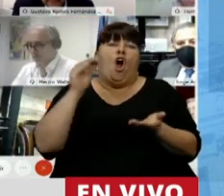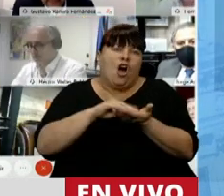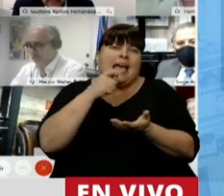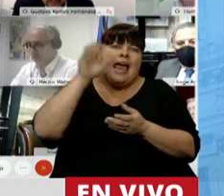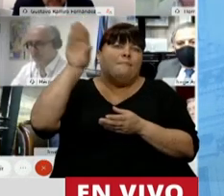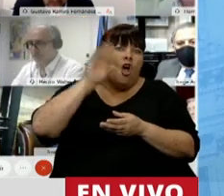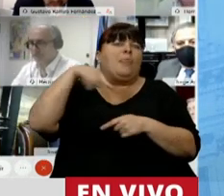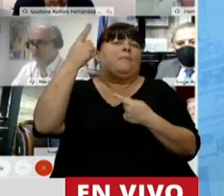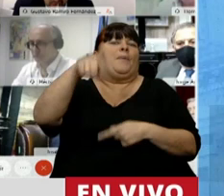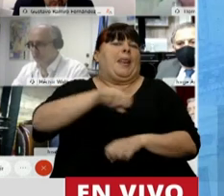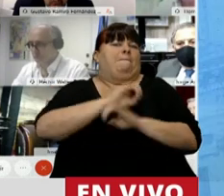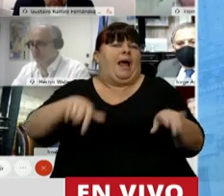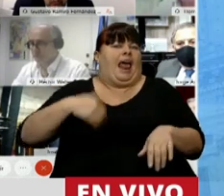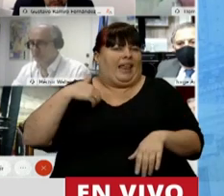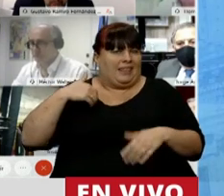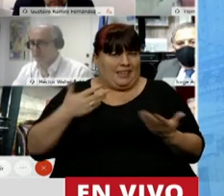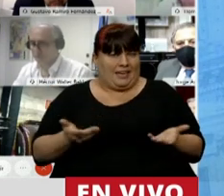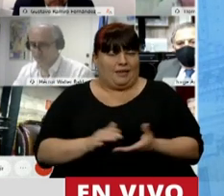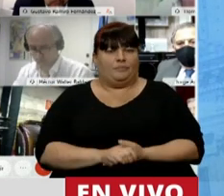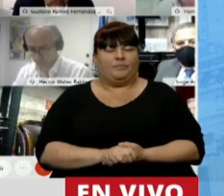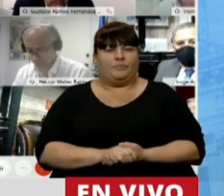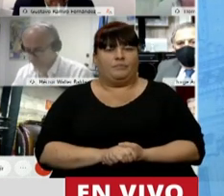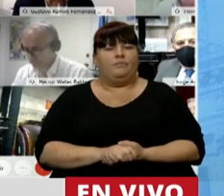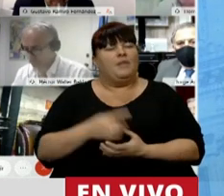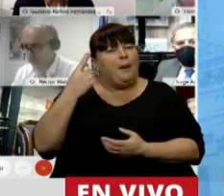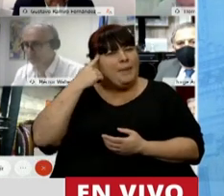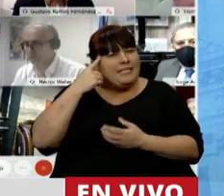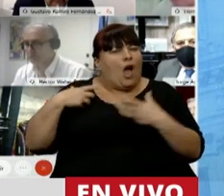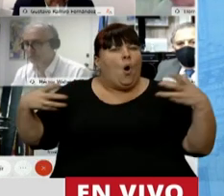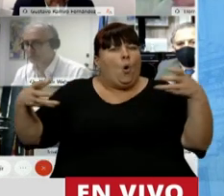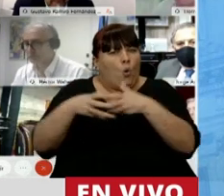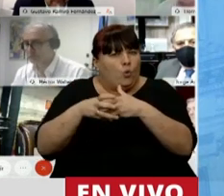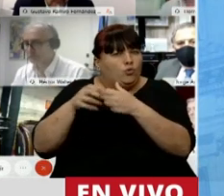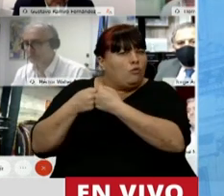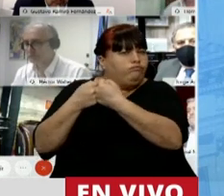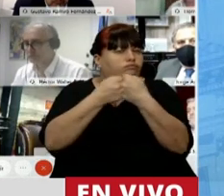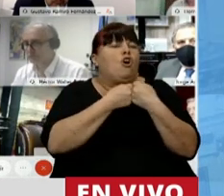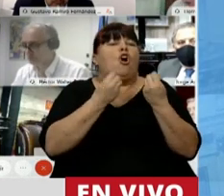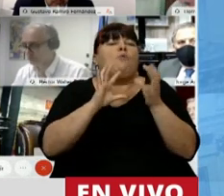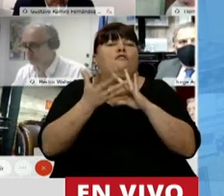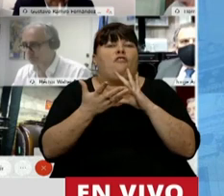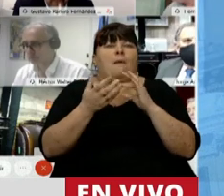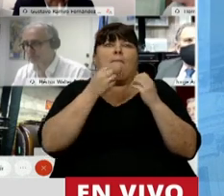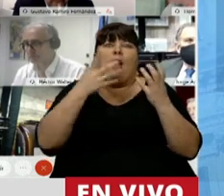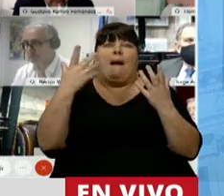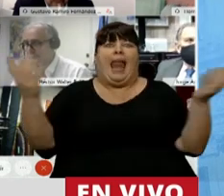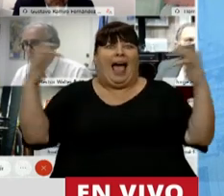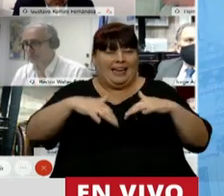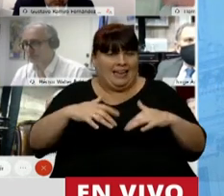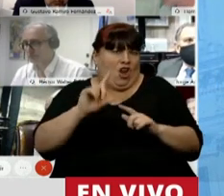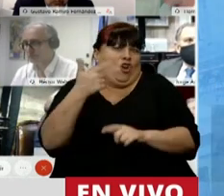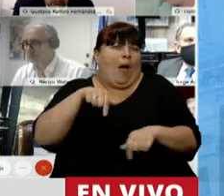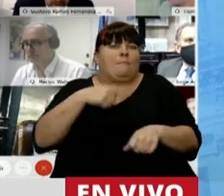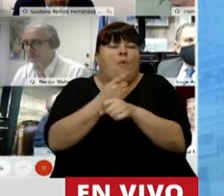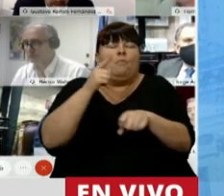vez los ejemplos que le resultaron malos a la Argentina. Pensemos en forma conjunta cómo hacemos atractivo. No puede ser que